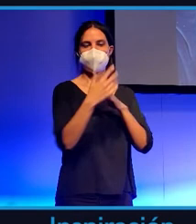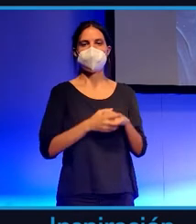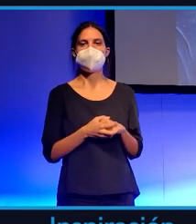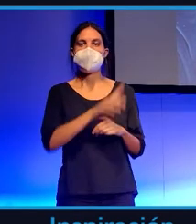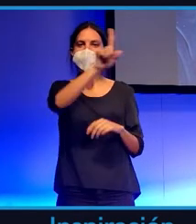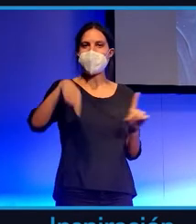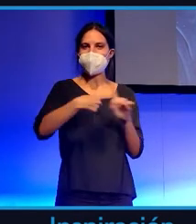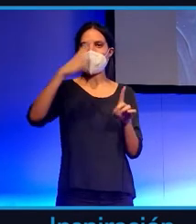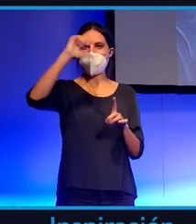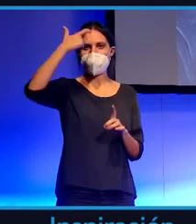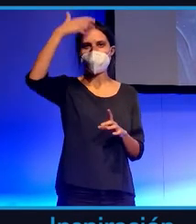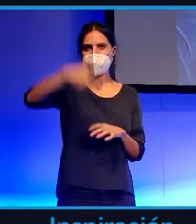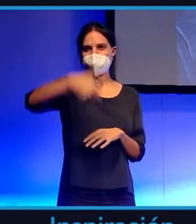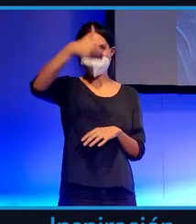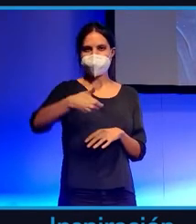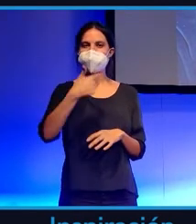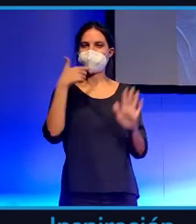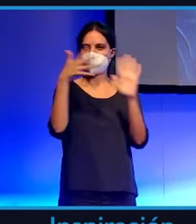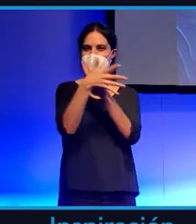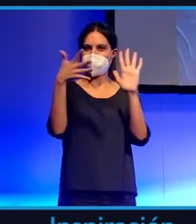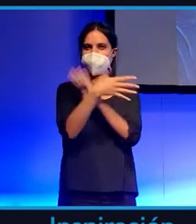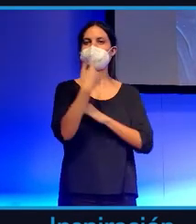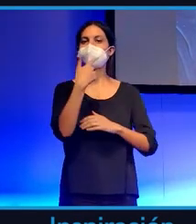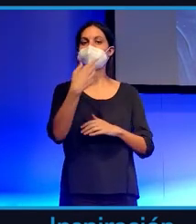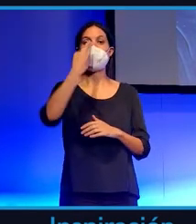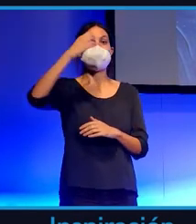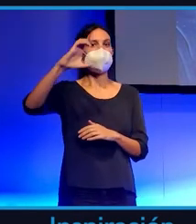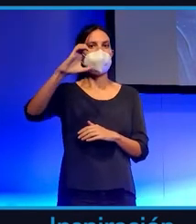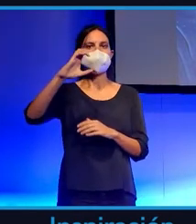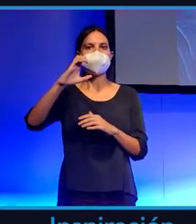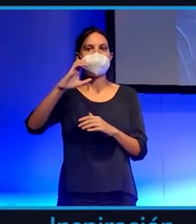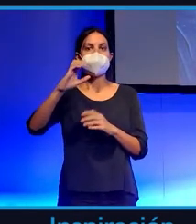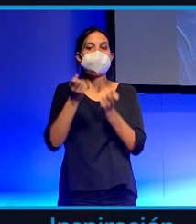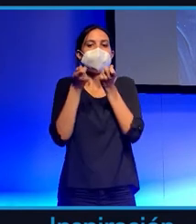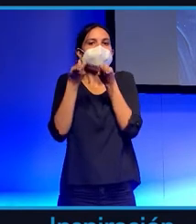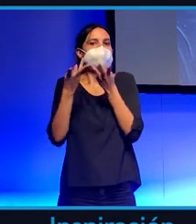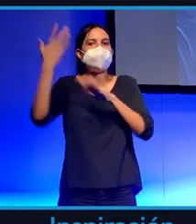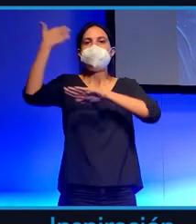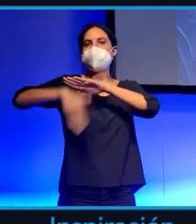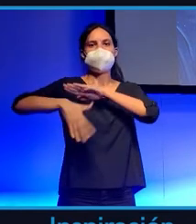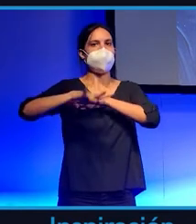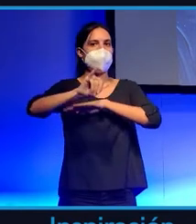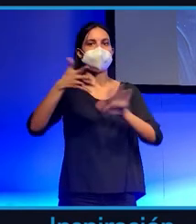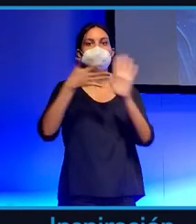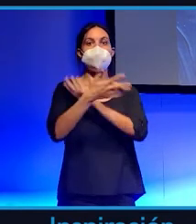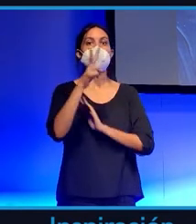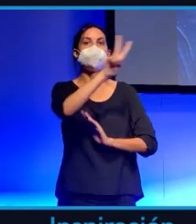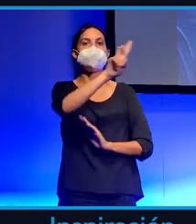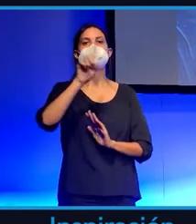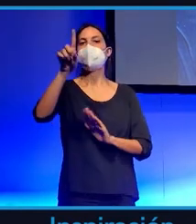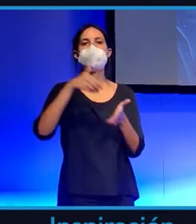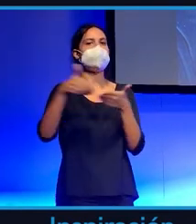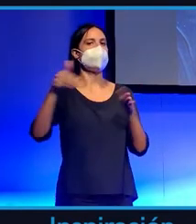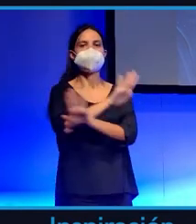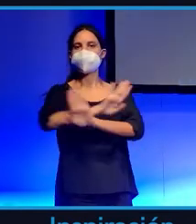concepto muy importante y es que bitcoin tiene una cantidad limitada. sea, solo se pueden crear 21 millones de bitcoins. No va haber